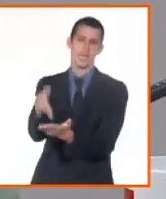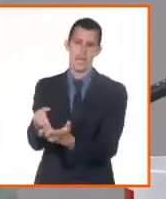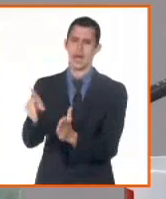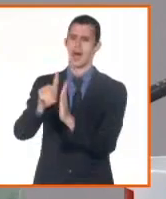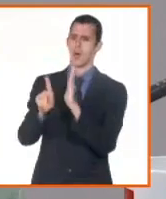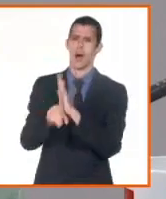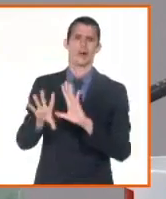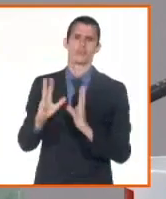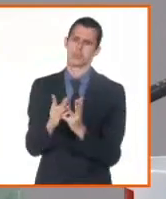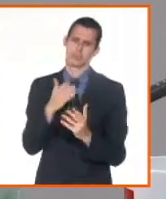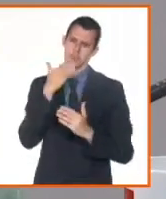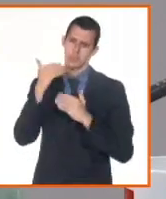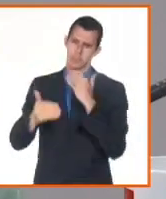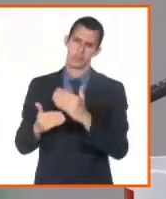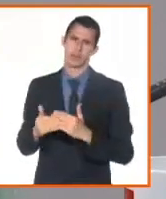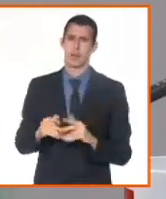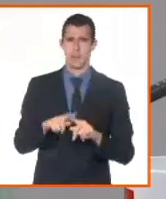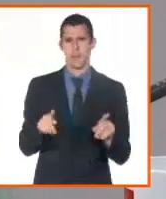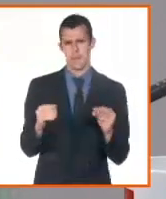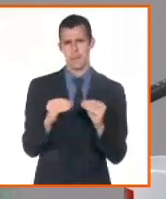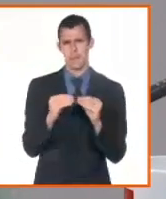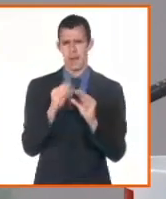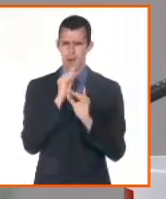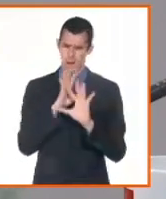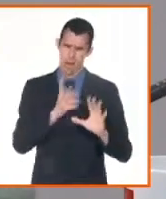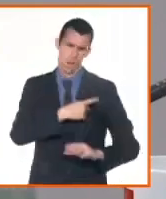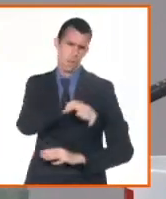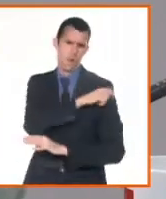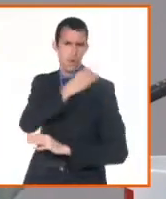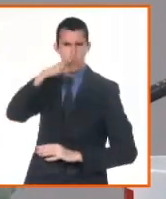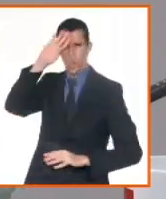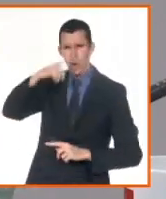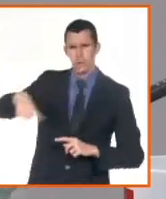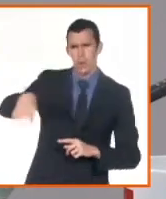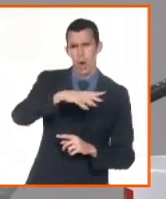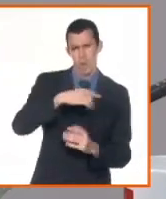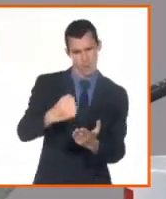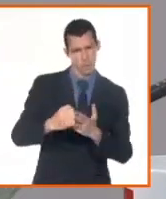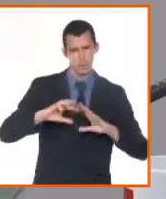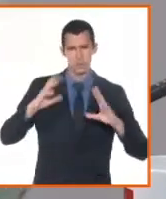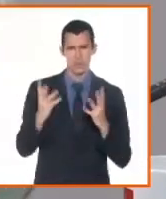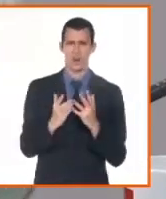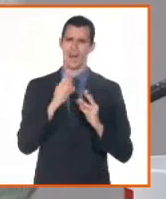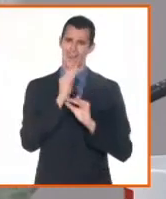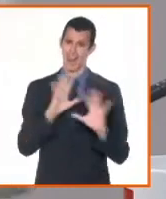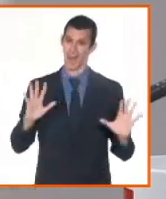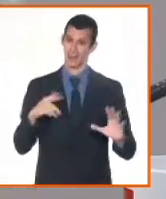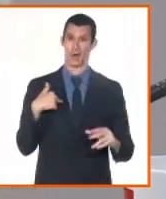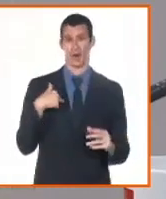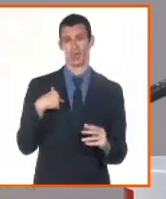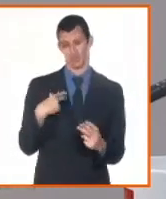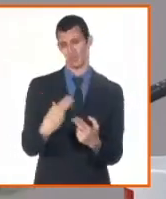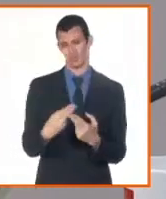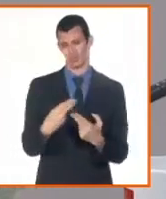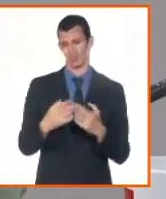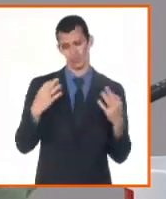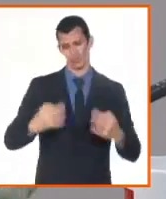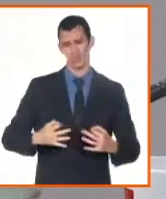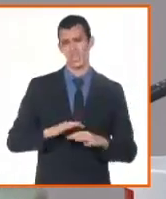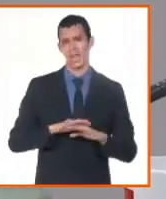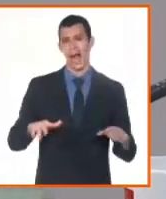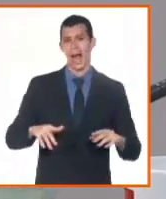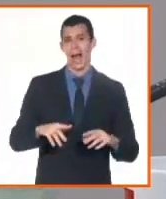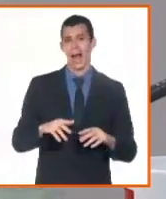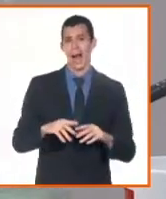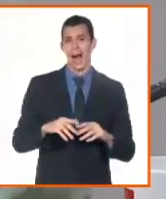acompañe, como siempre lo ha hecho, en estas transformaciones que estamos convencidos son el camino para darle respuesta a las